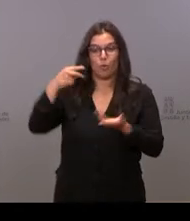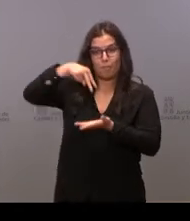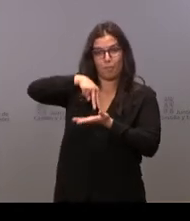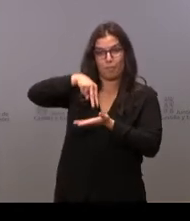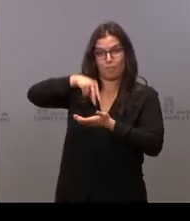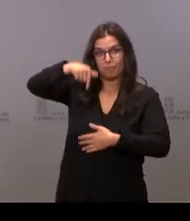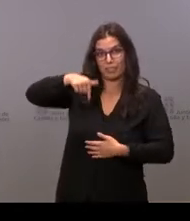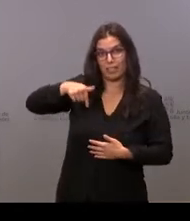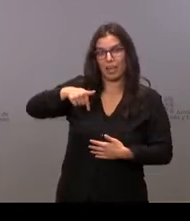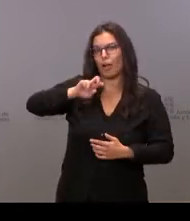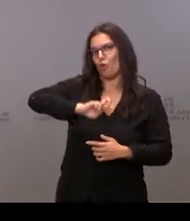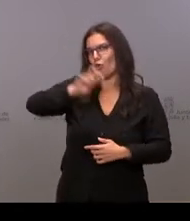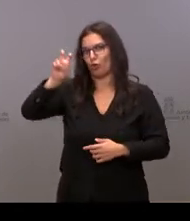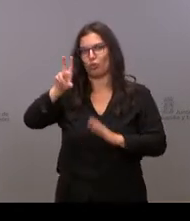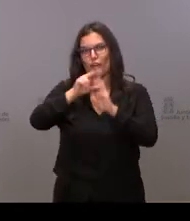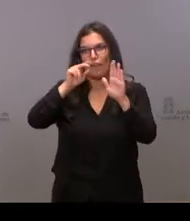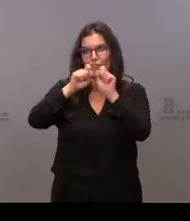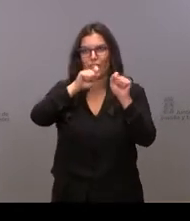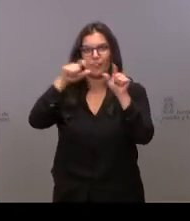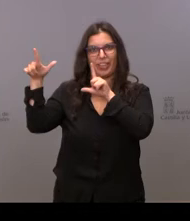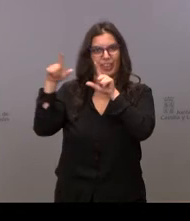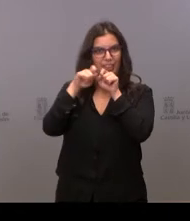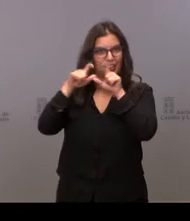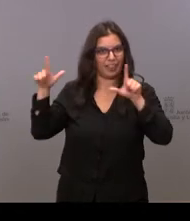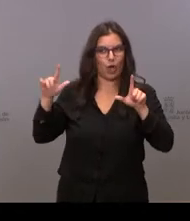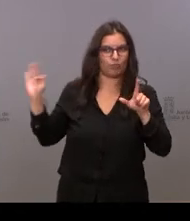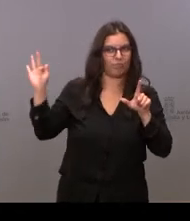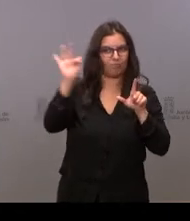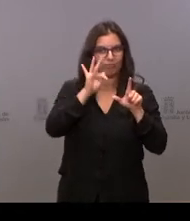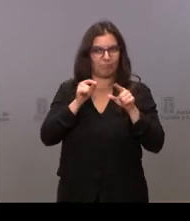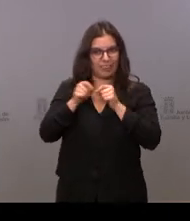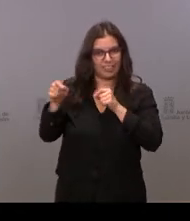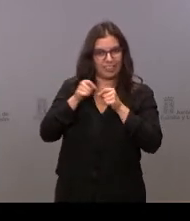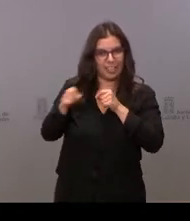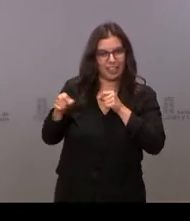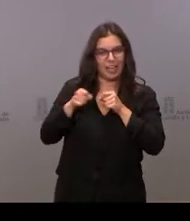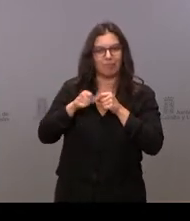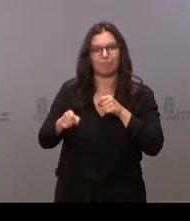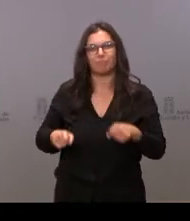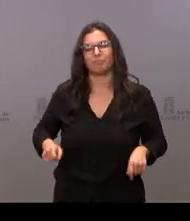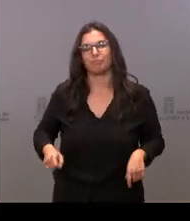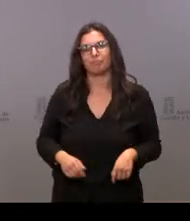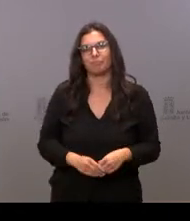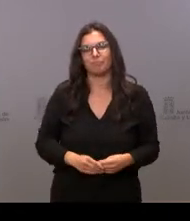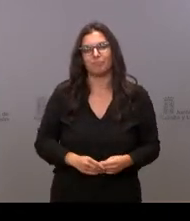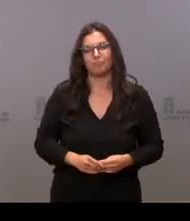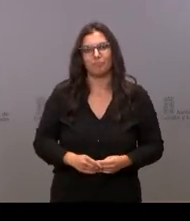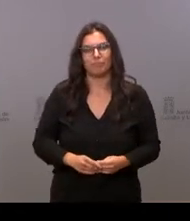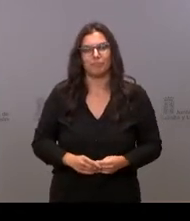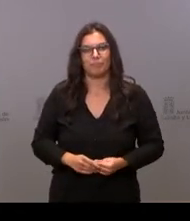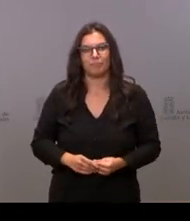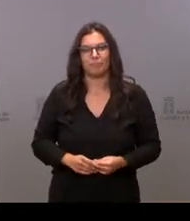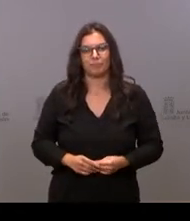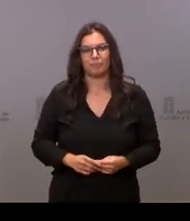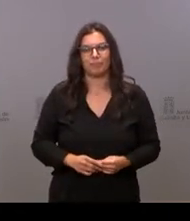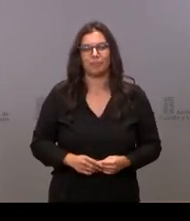presencial y quienes lo han hecho a través de los online, a través de las pantallas de televisión.